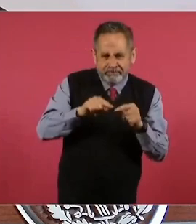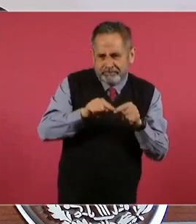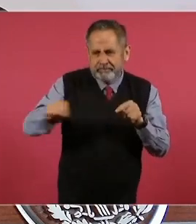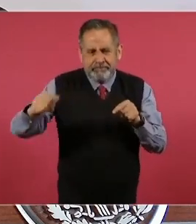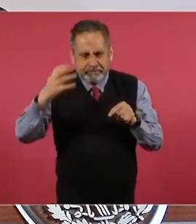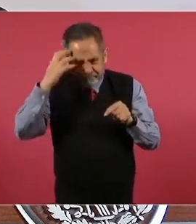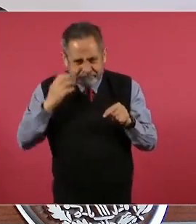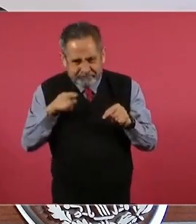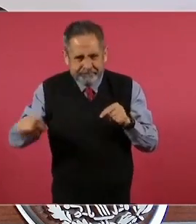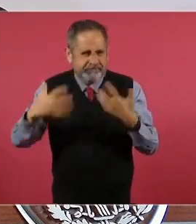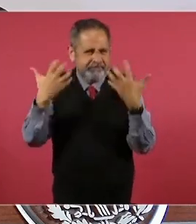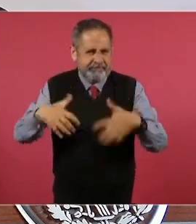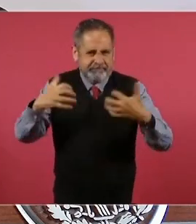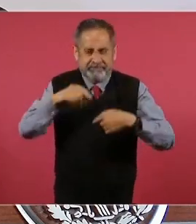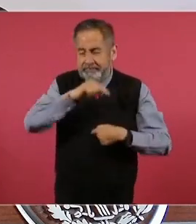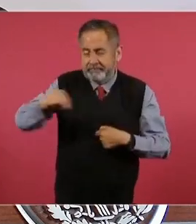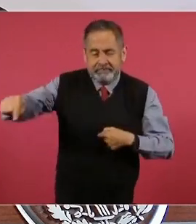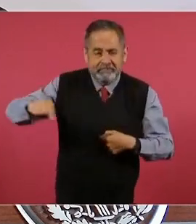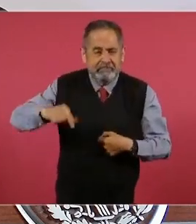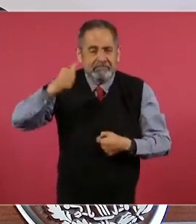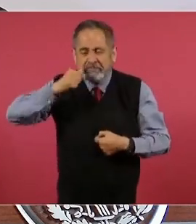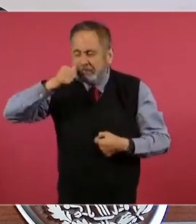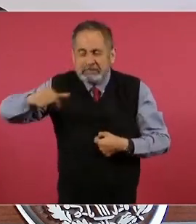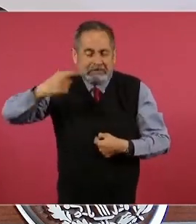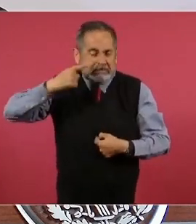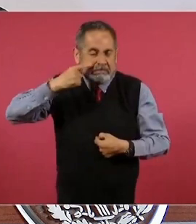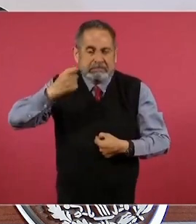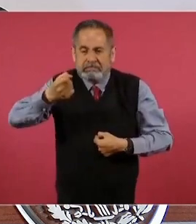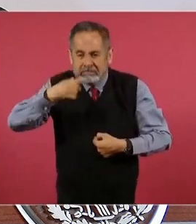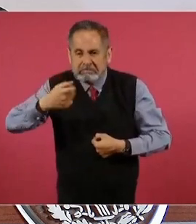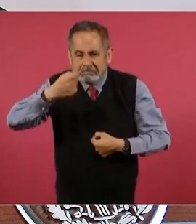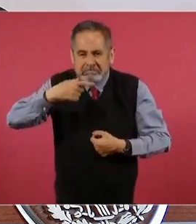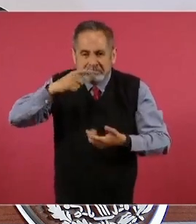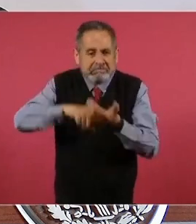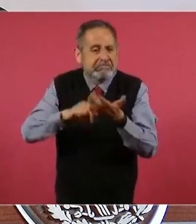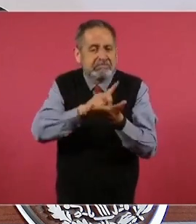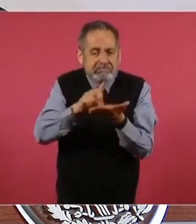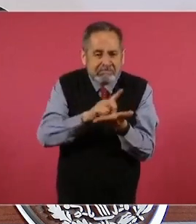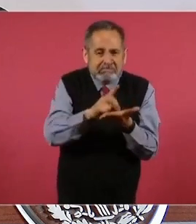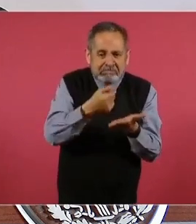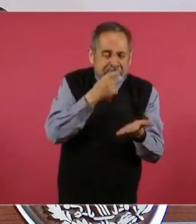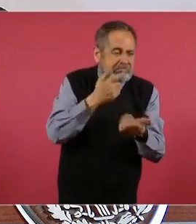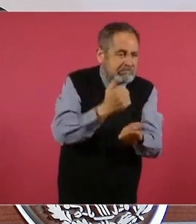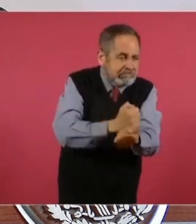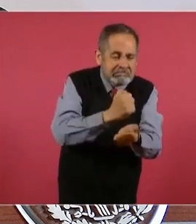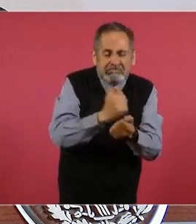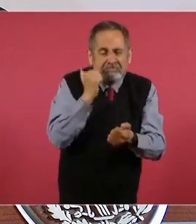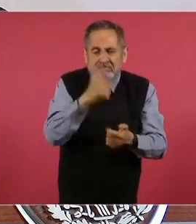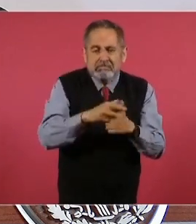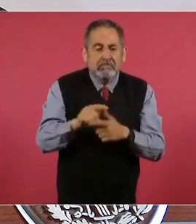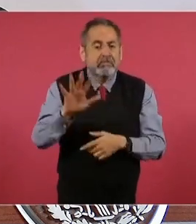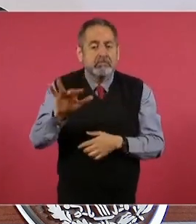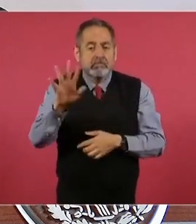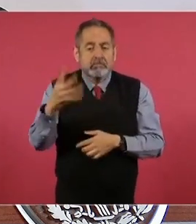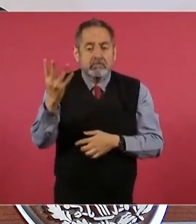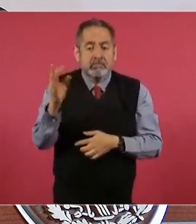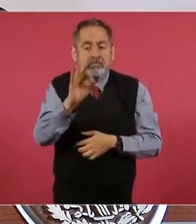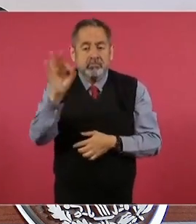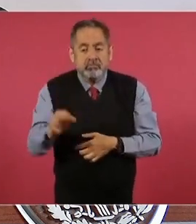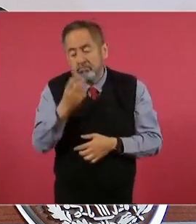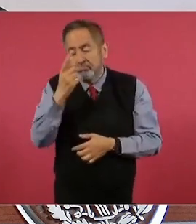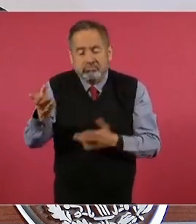manufacturera, han consumido sustancias alguna vez en su vida y cincuenta y cuatro por ciento externo que